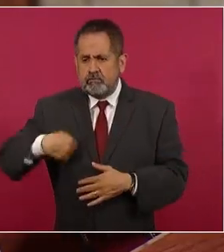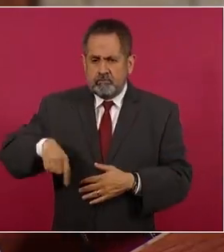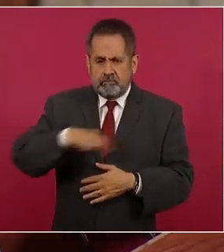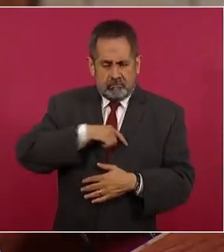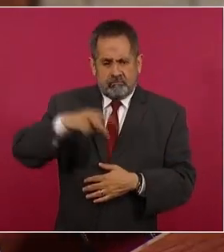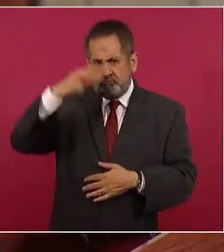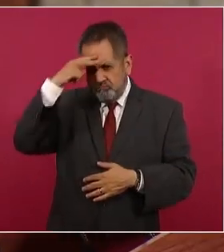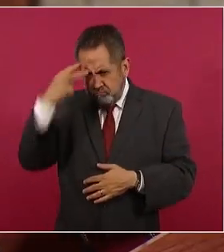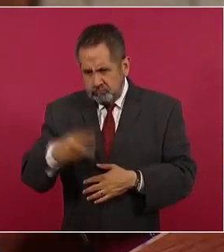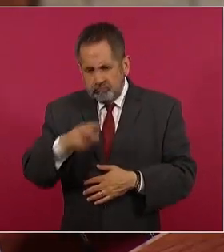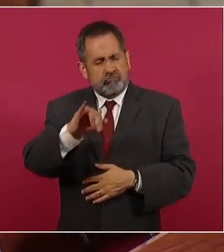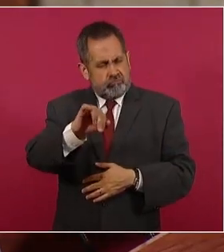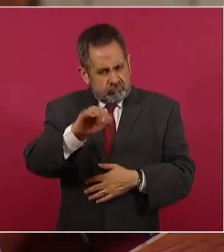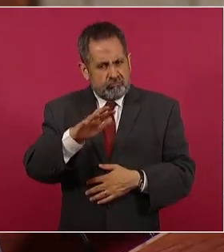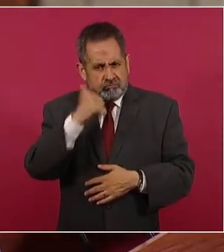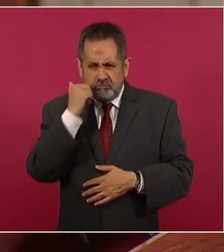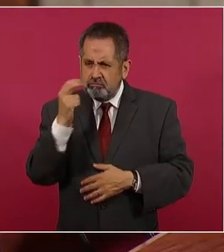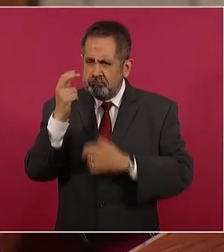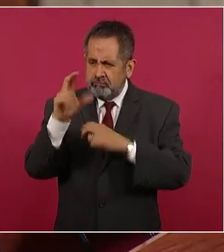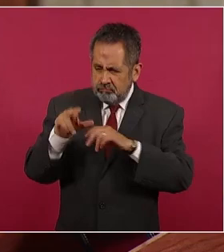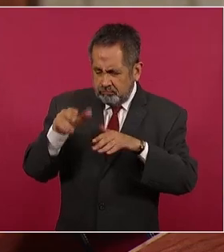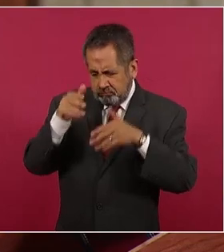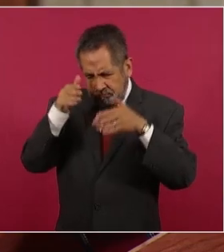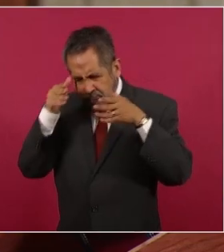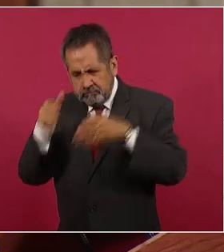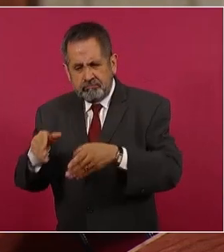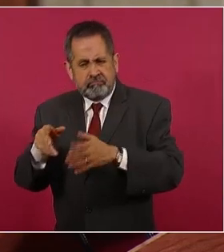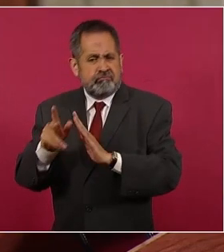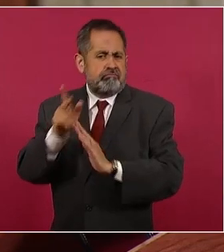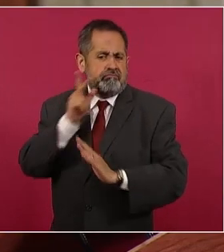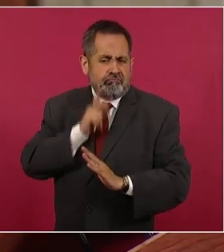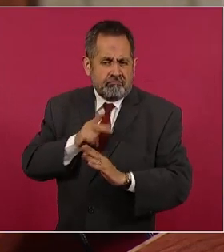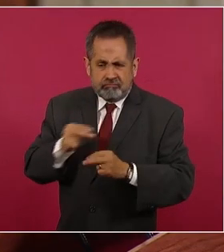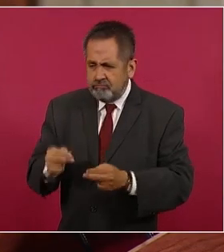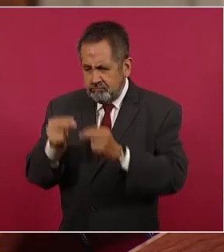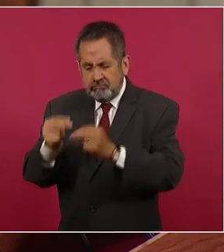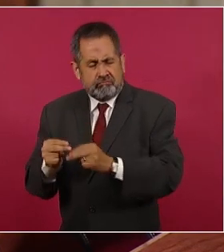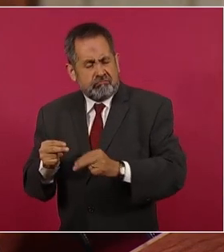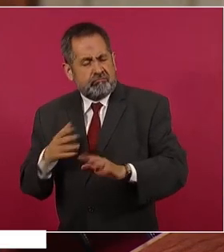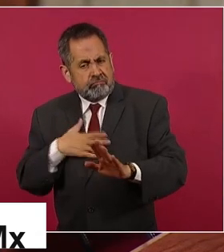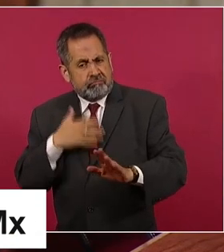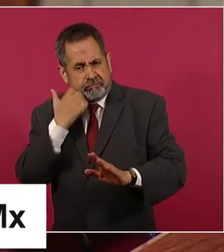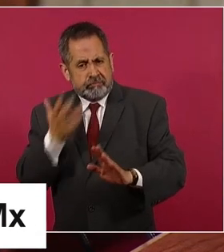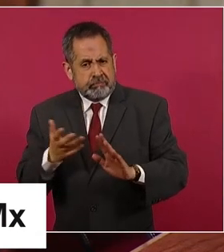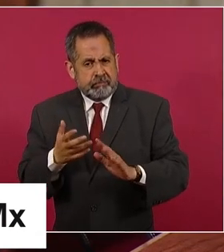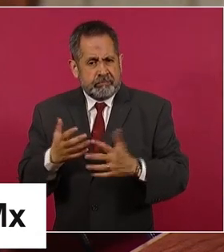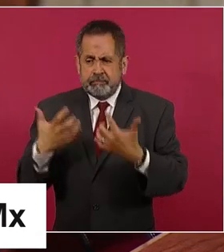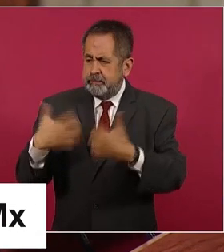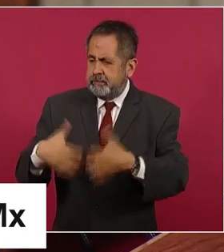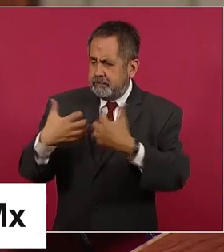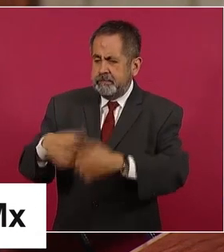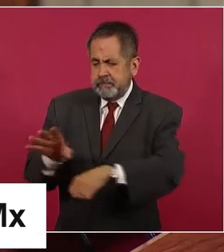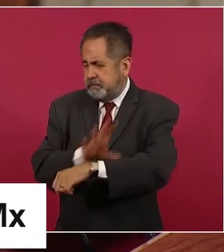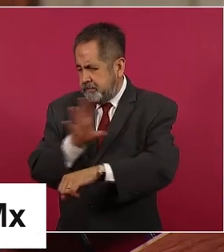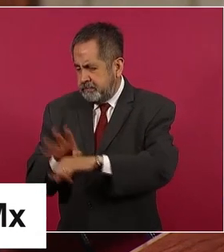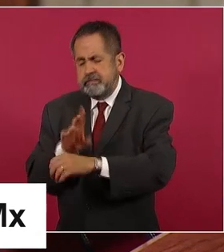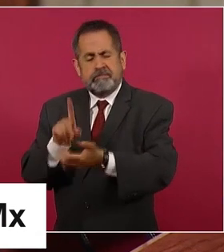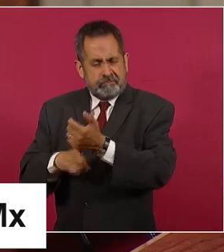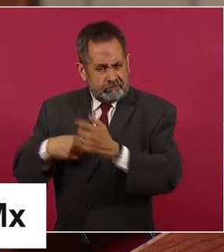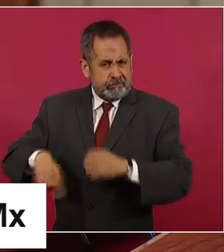invertir en el petróleo americano, no en su producción de energía eléctrica,